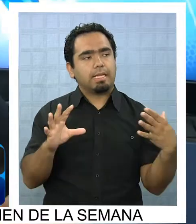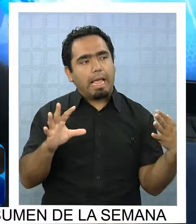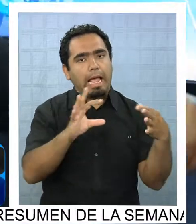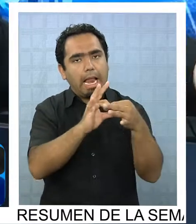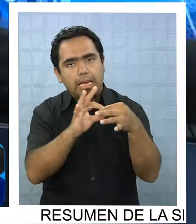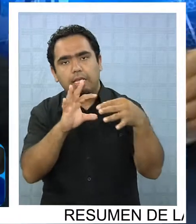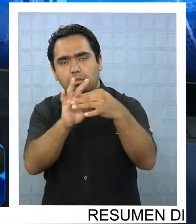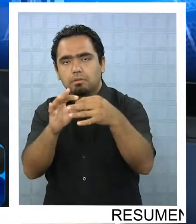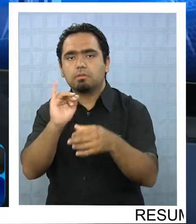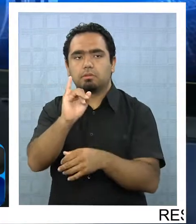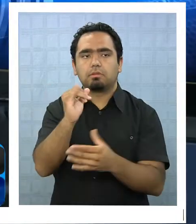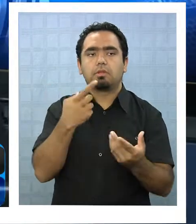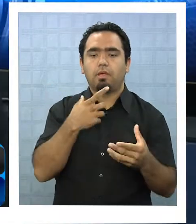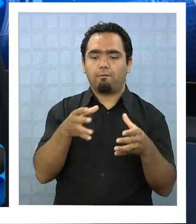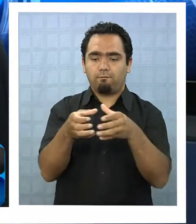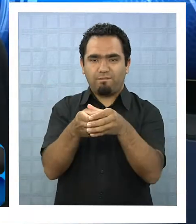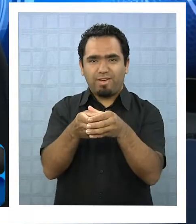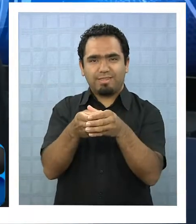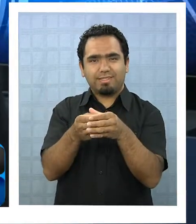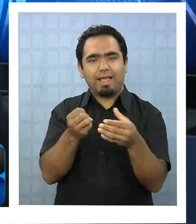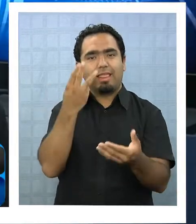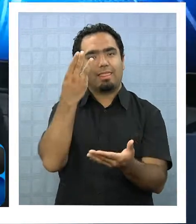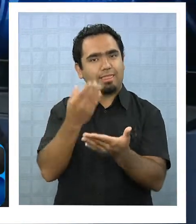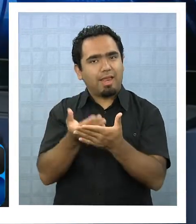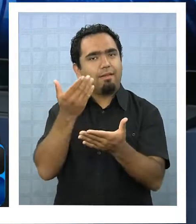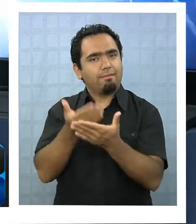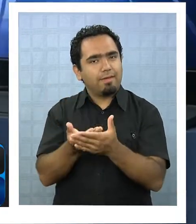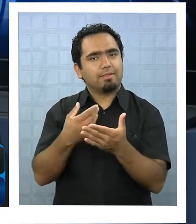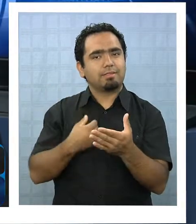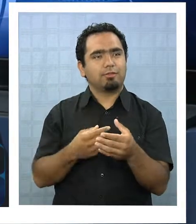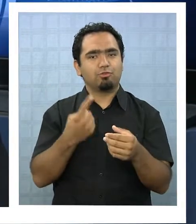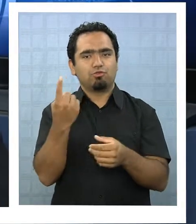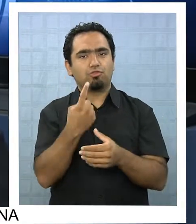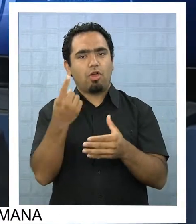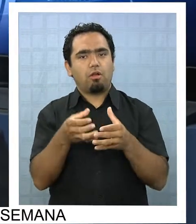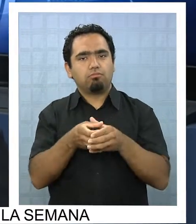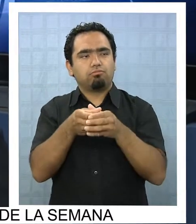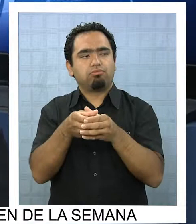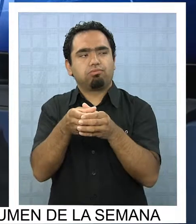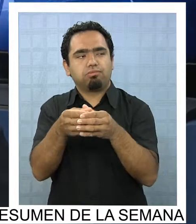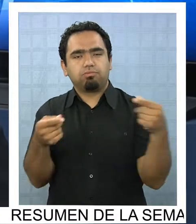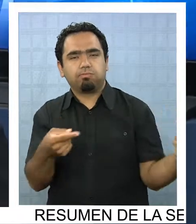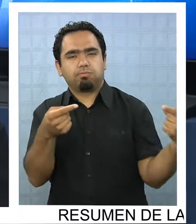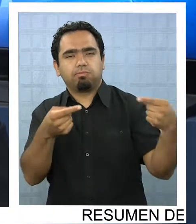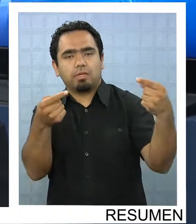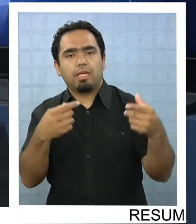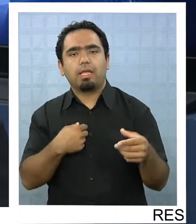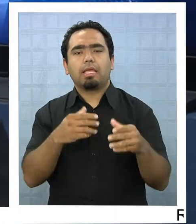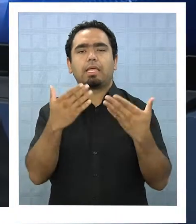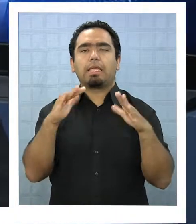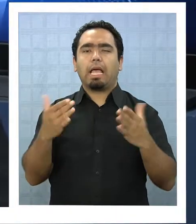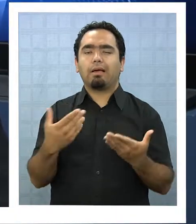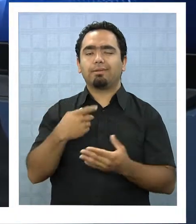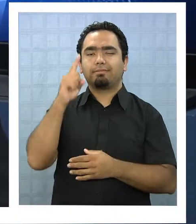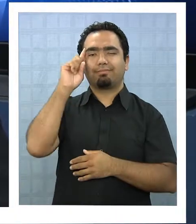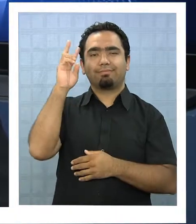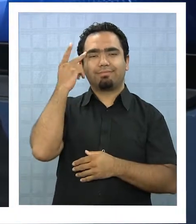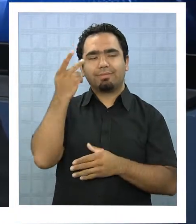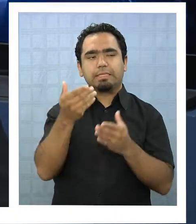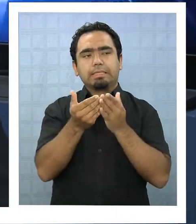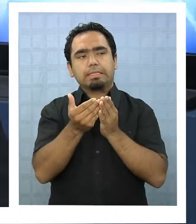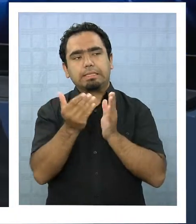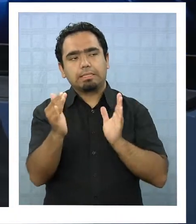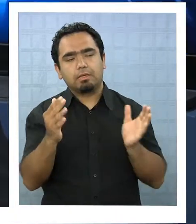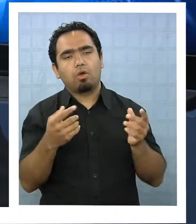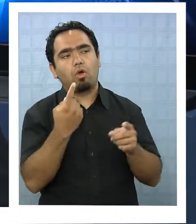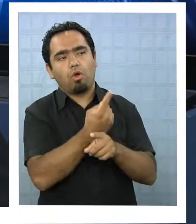atención que una fuerza que haya competido sola tres veces dice conversemos yo creo que eso así, yo estoy de acuerdo entiendo el